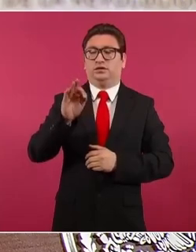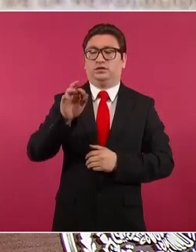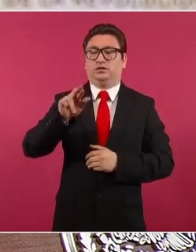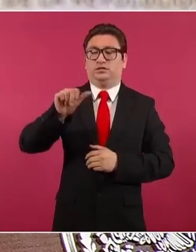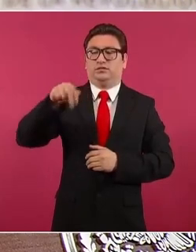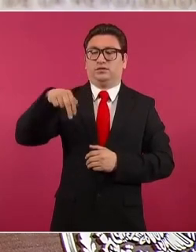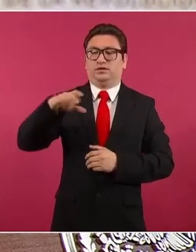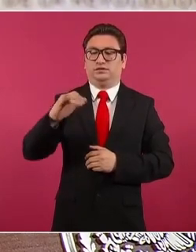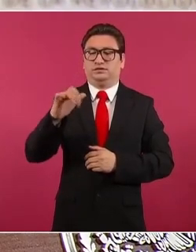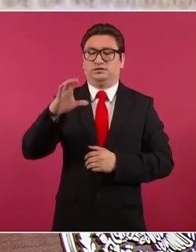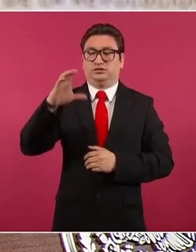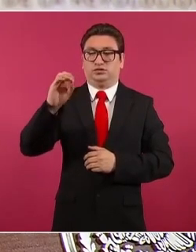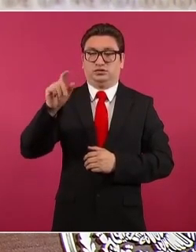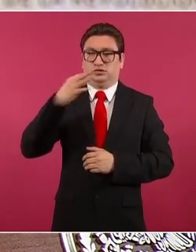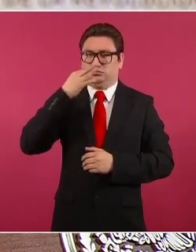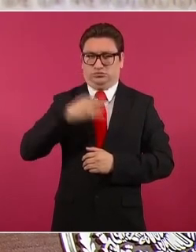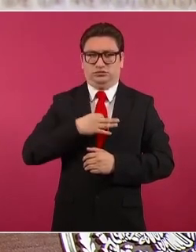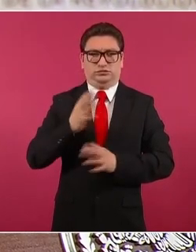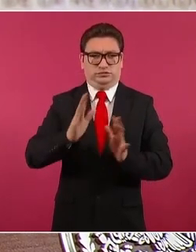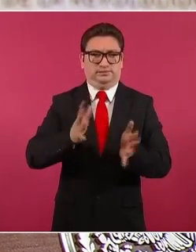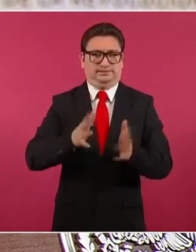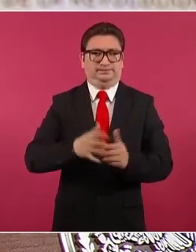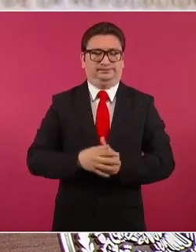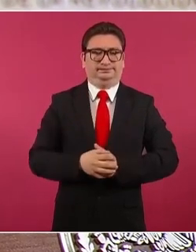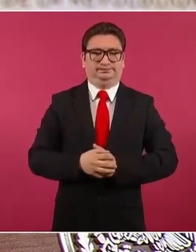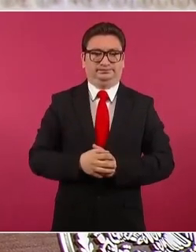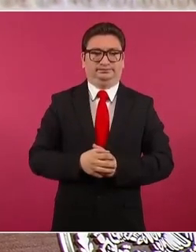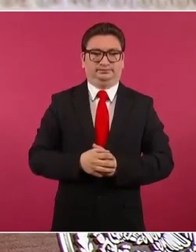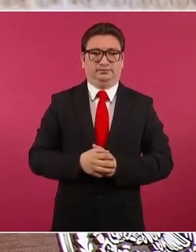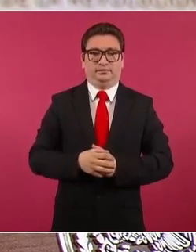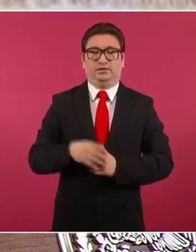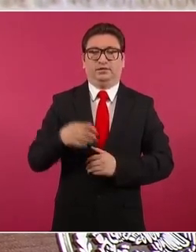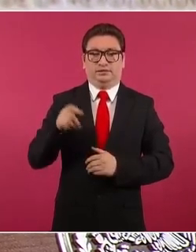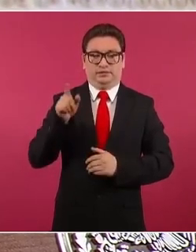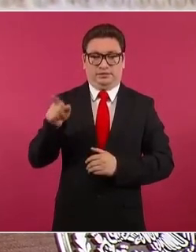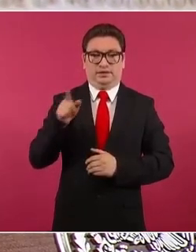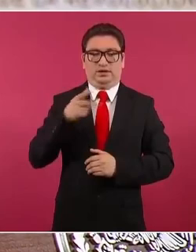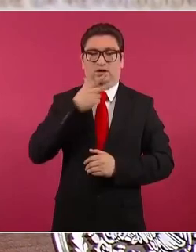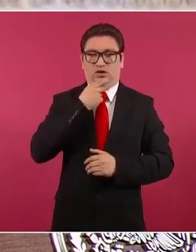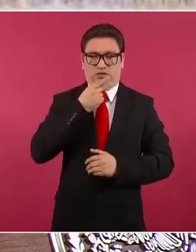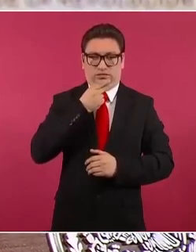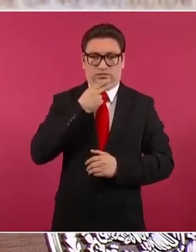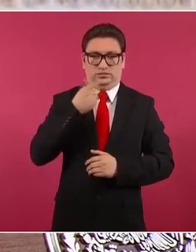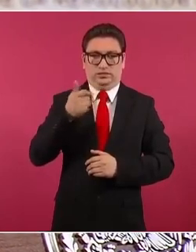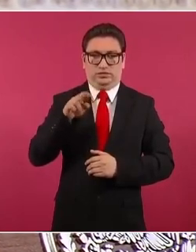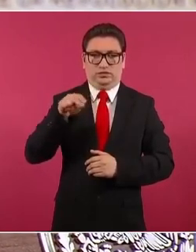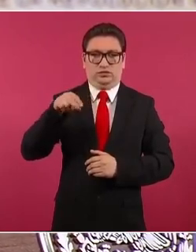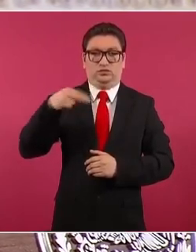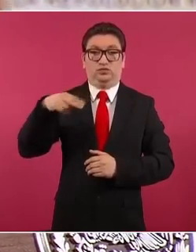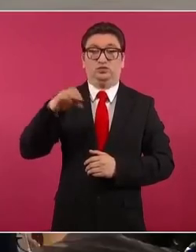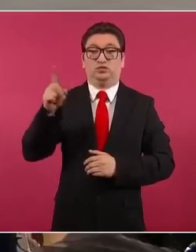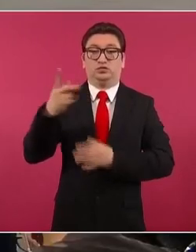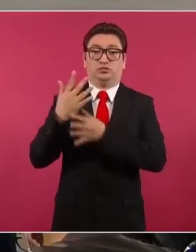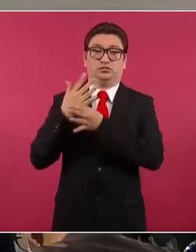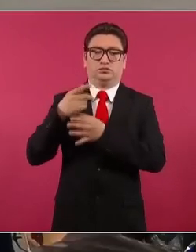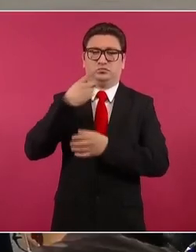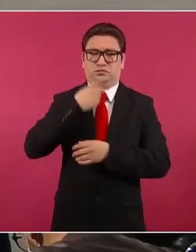Garduño que se le está apoyando. Y